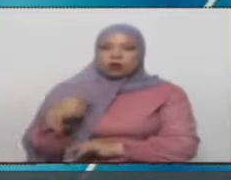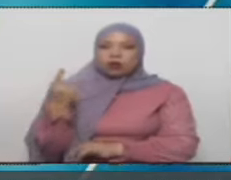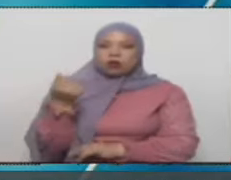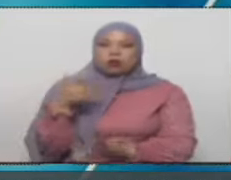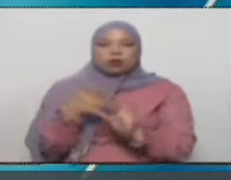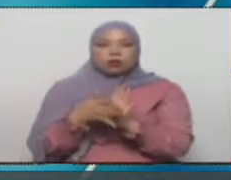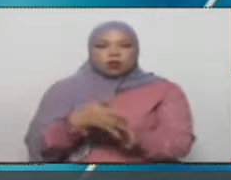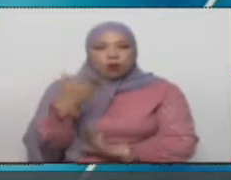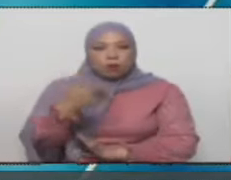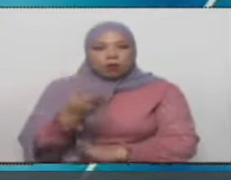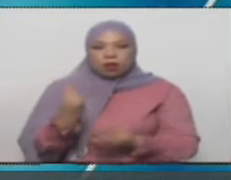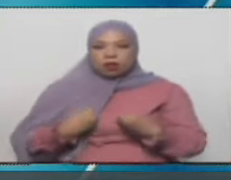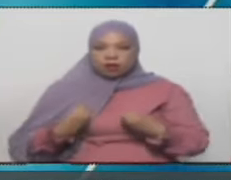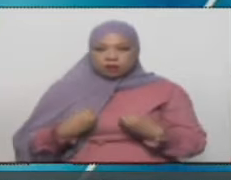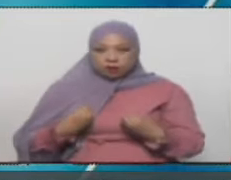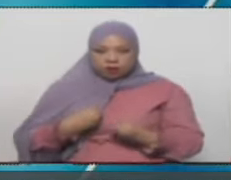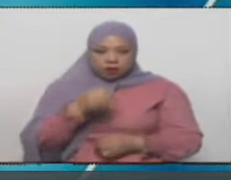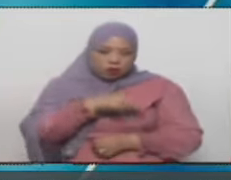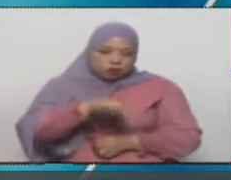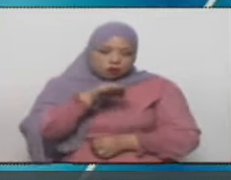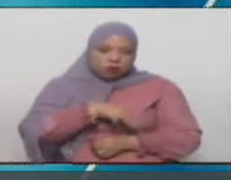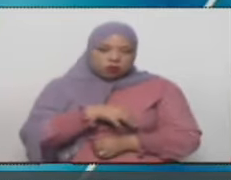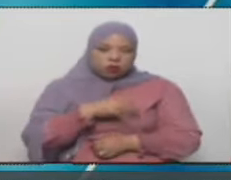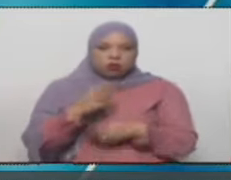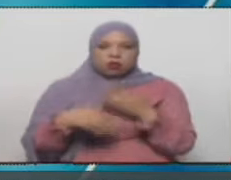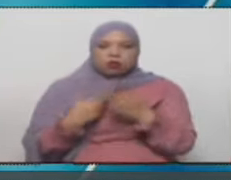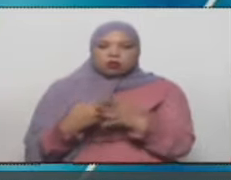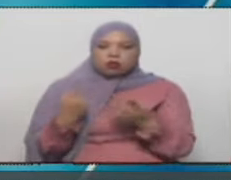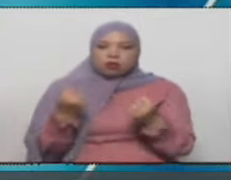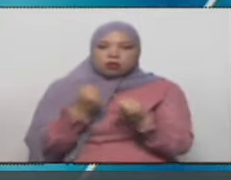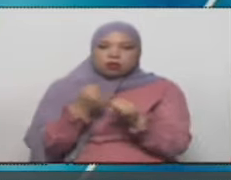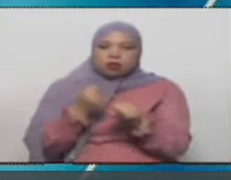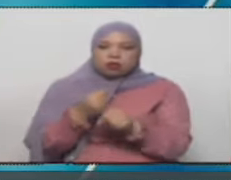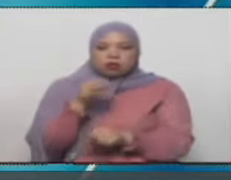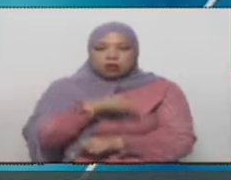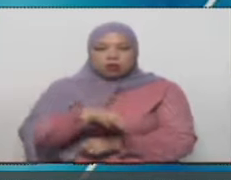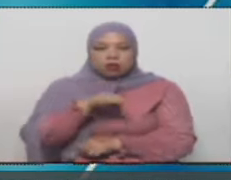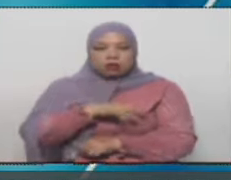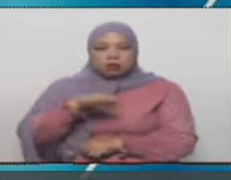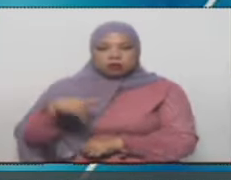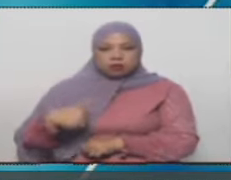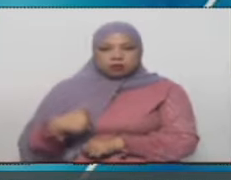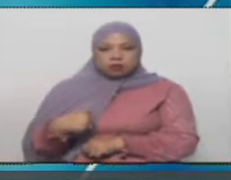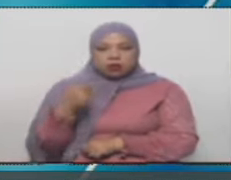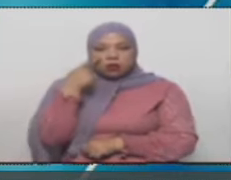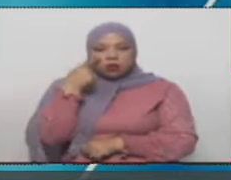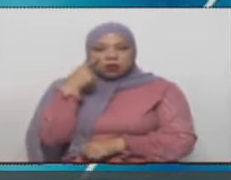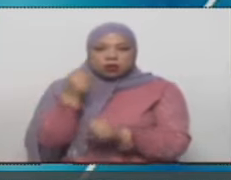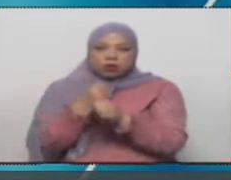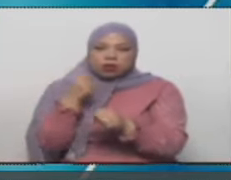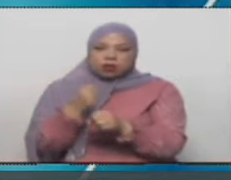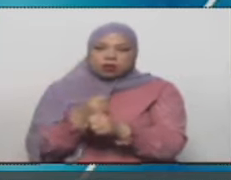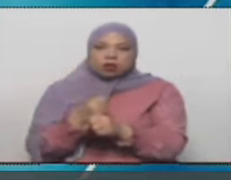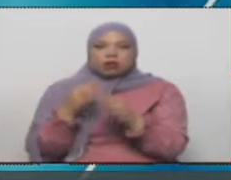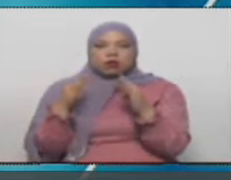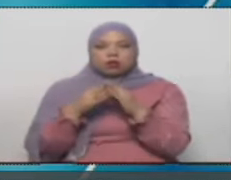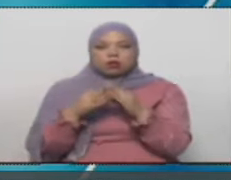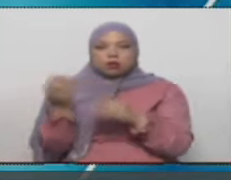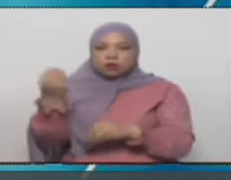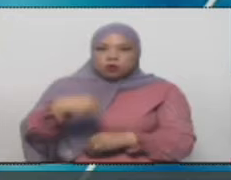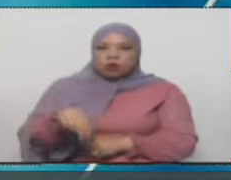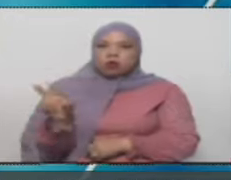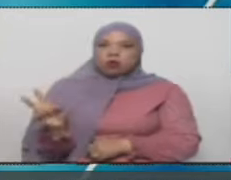impacta la vida social. Un crecimiento exponencial, mi comandante. Un crecimiento exponencial. Que se ve reflejado en que a más